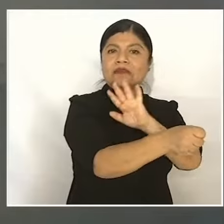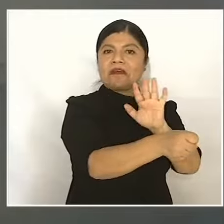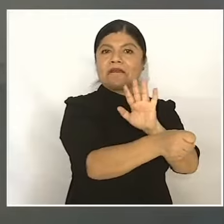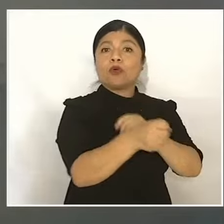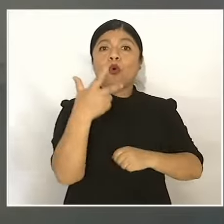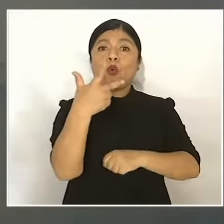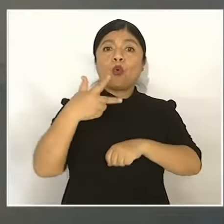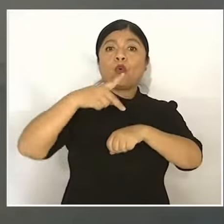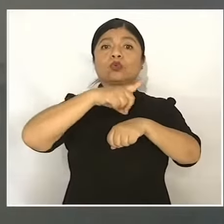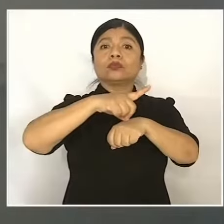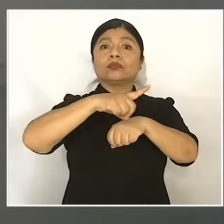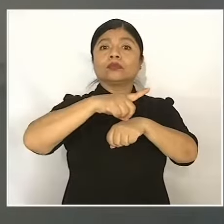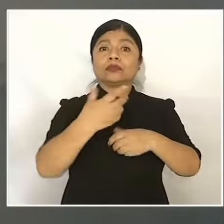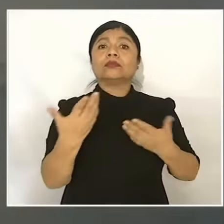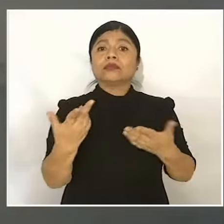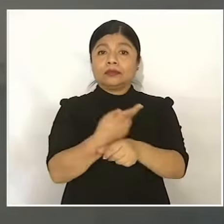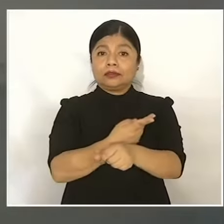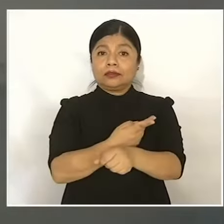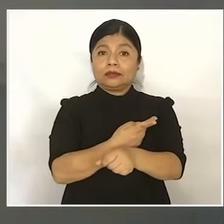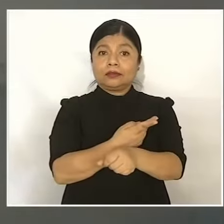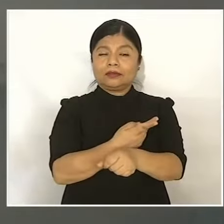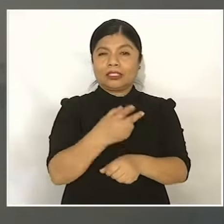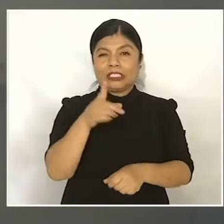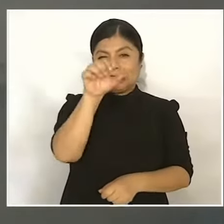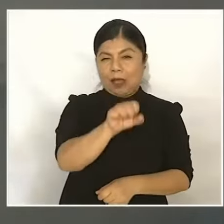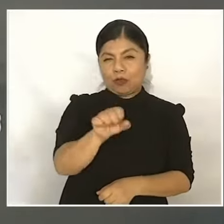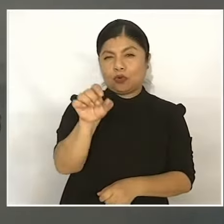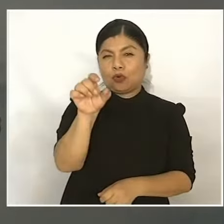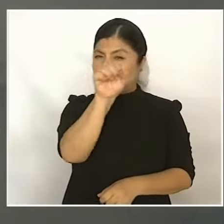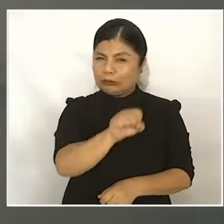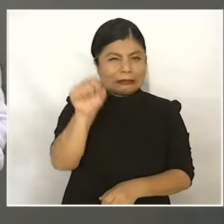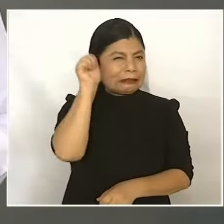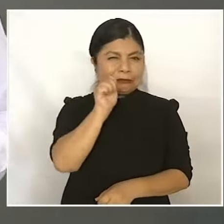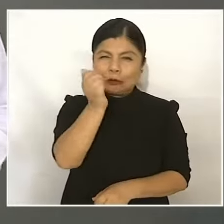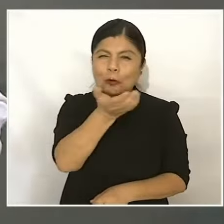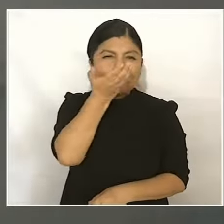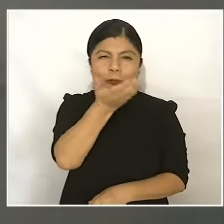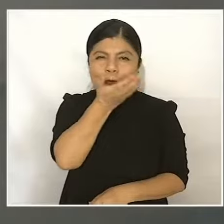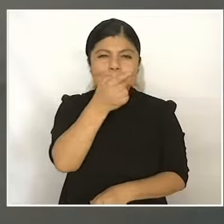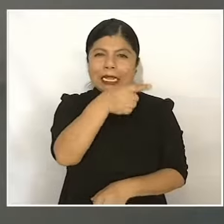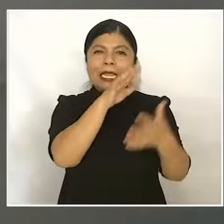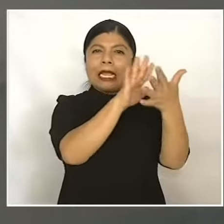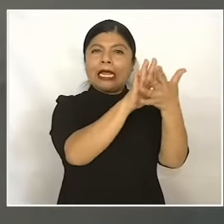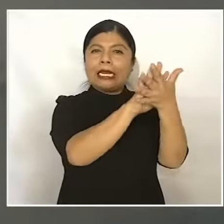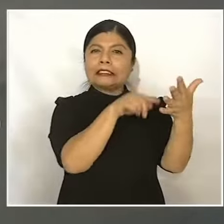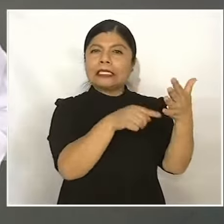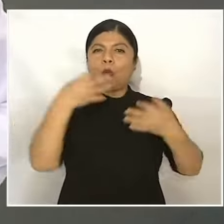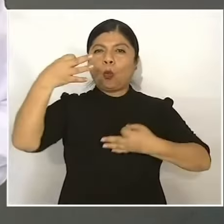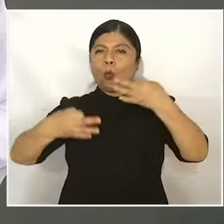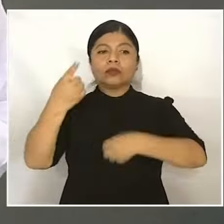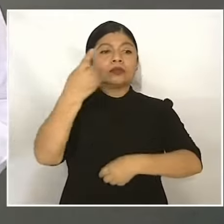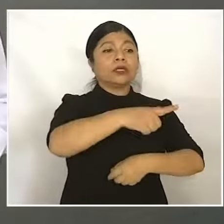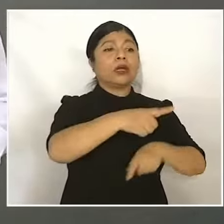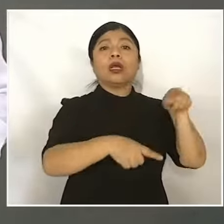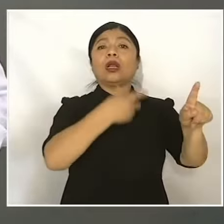semana, sobre todo, los fines de semana, puro sabadazo, ordenan, ordenan a juez que se les